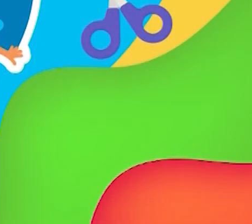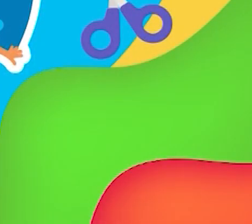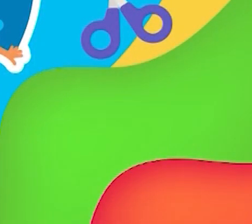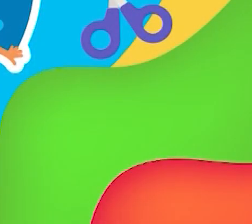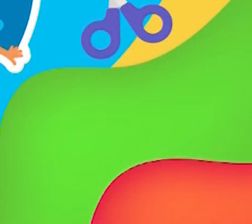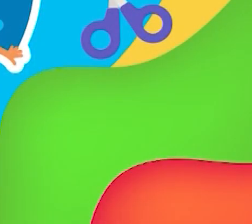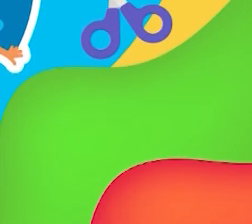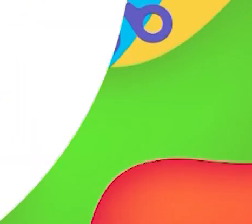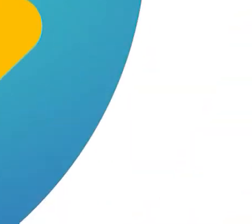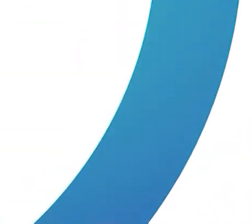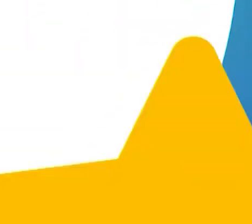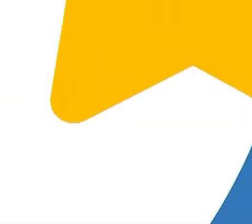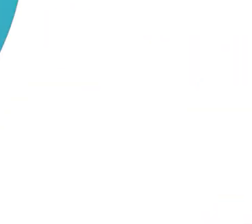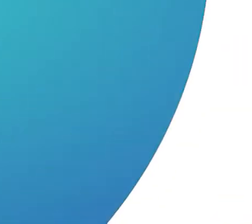¡Gracias! ¡Gracias! ¡Gracias!